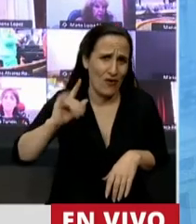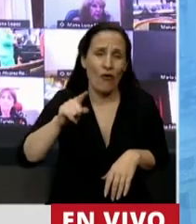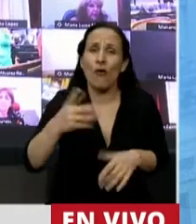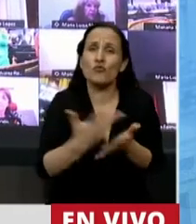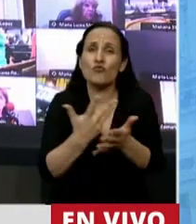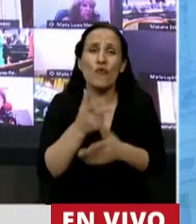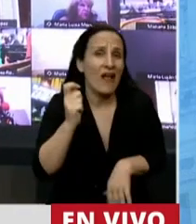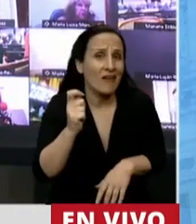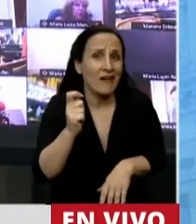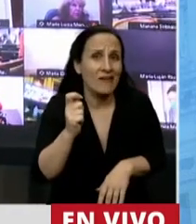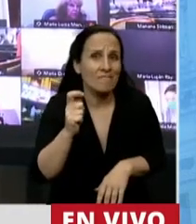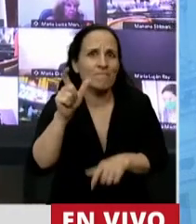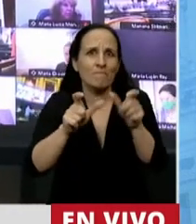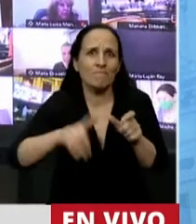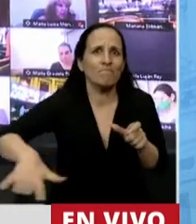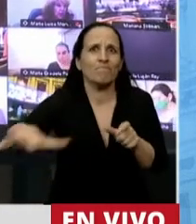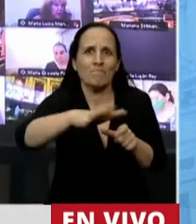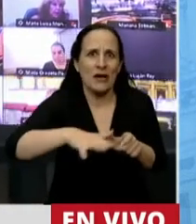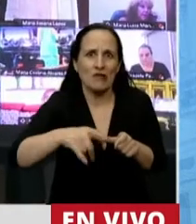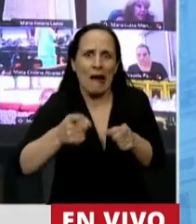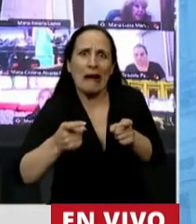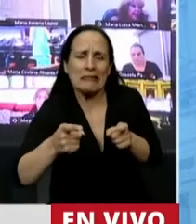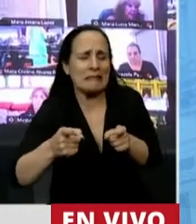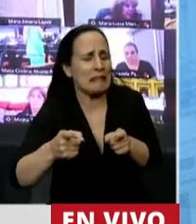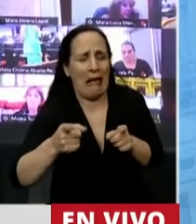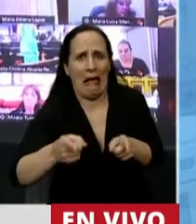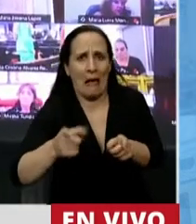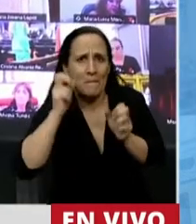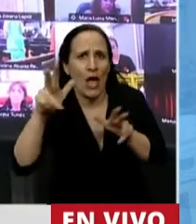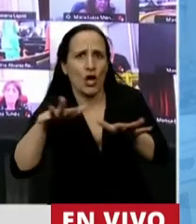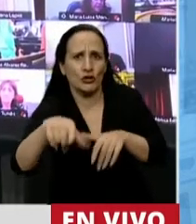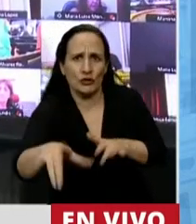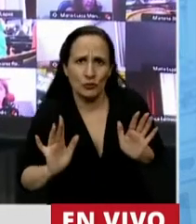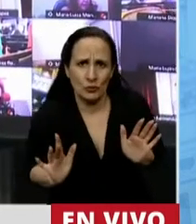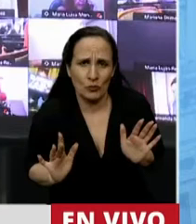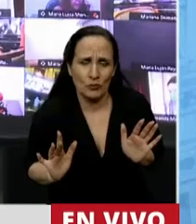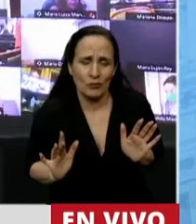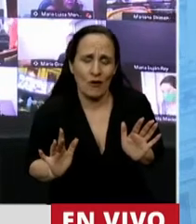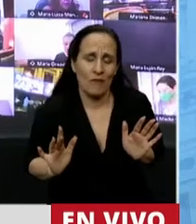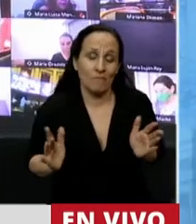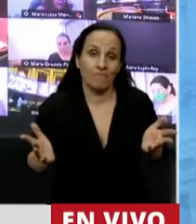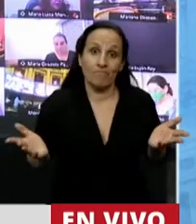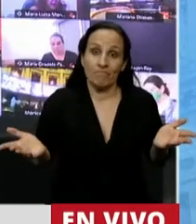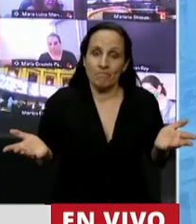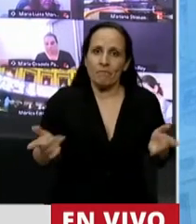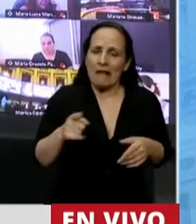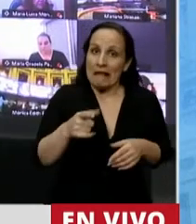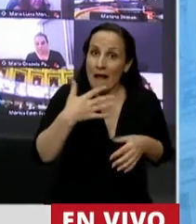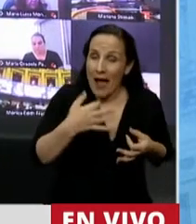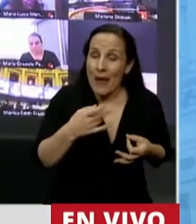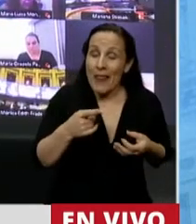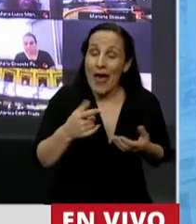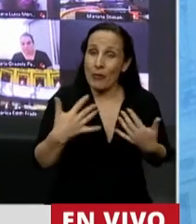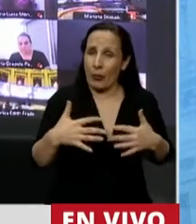necesitan que estemos haciendo las cosas bien. Por eso también es realmente triste